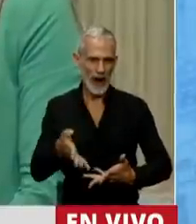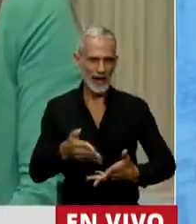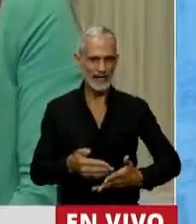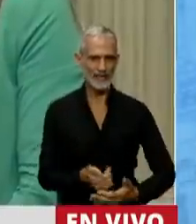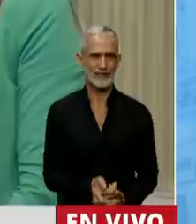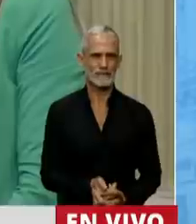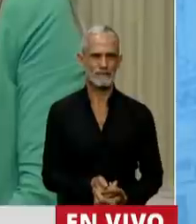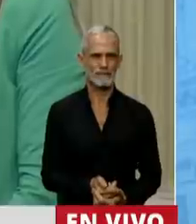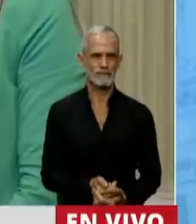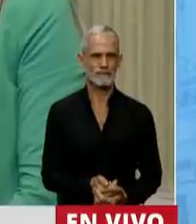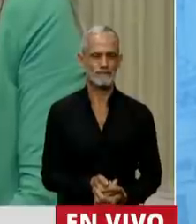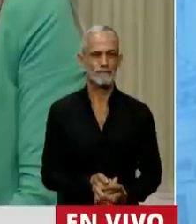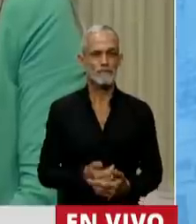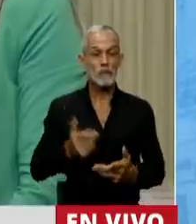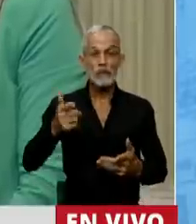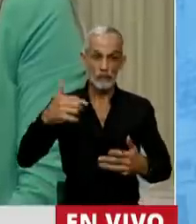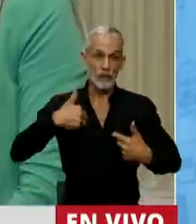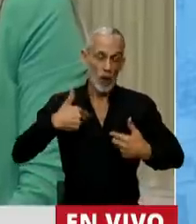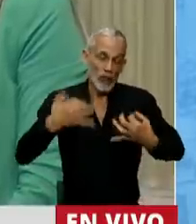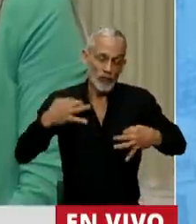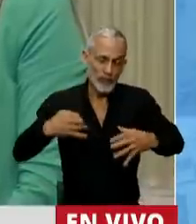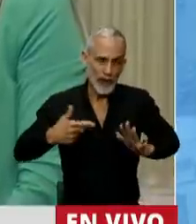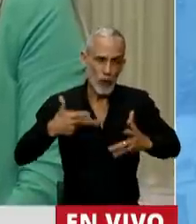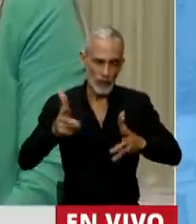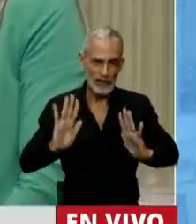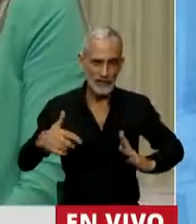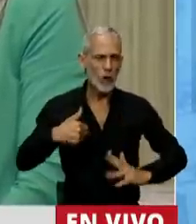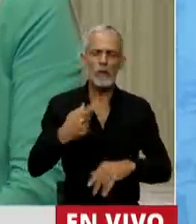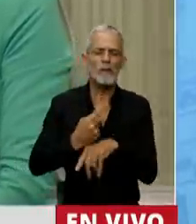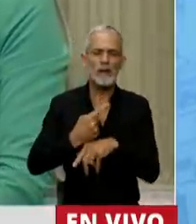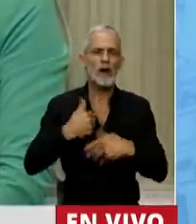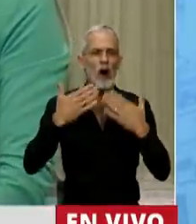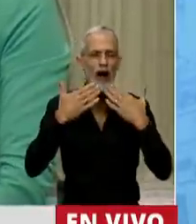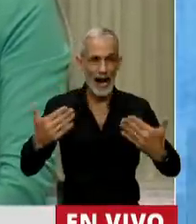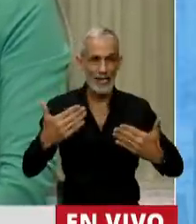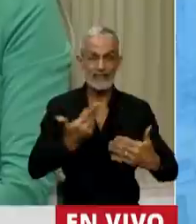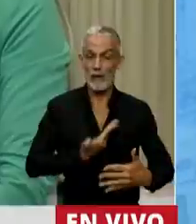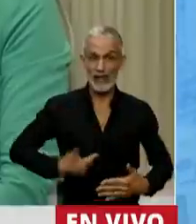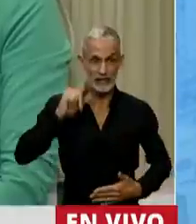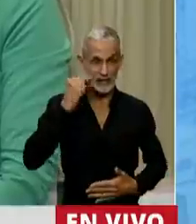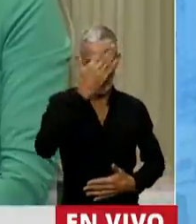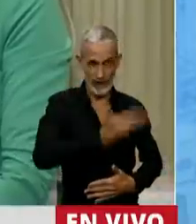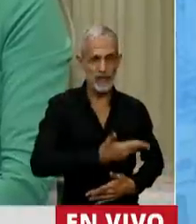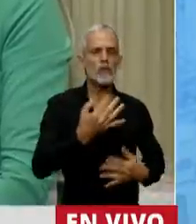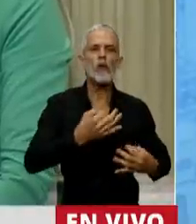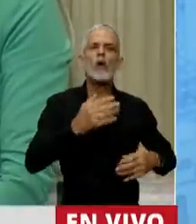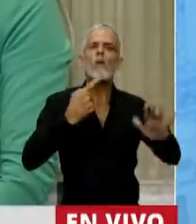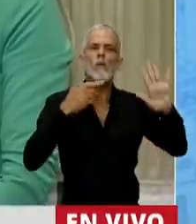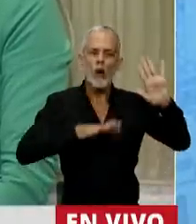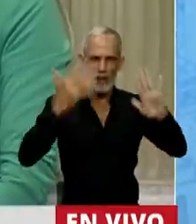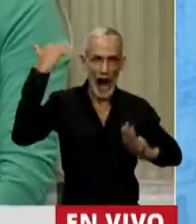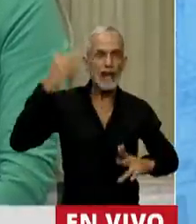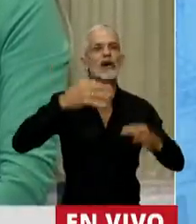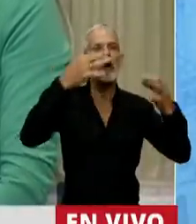nobleza obliga, quiero empezar diciendo gracias al presidente por cumplir su palabra